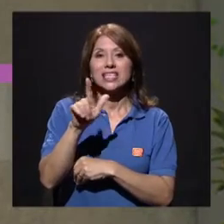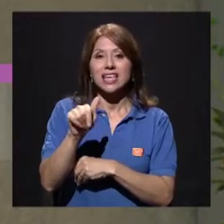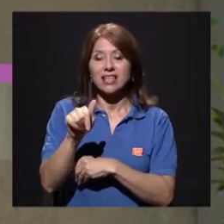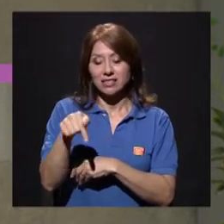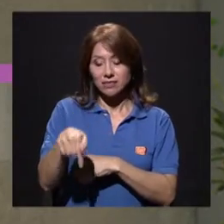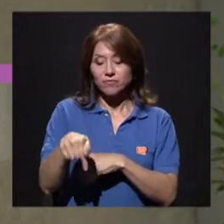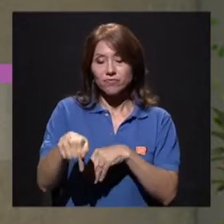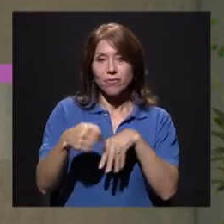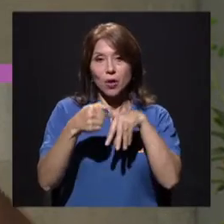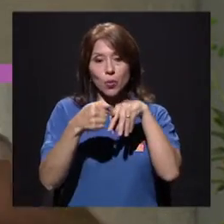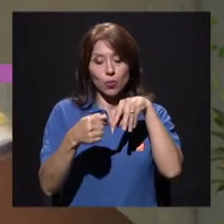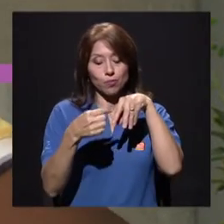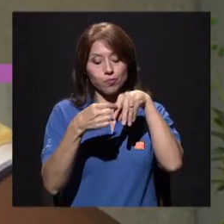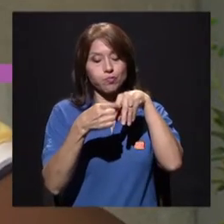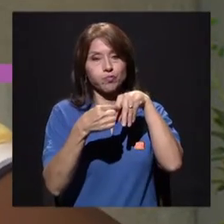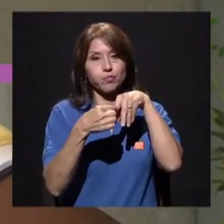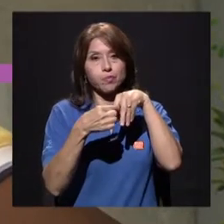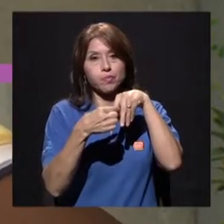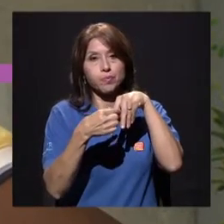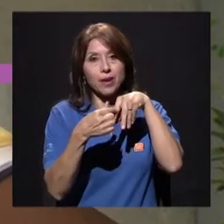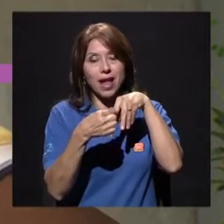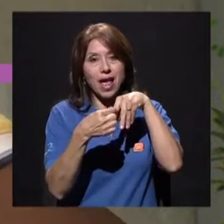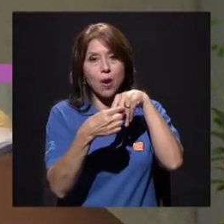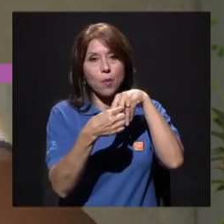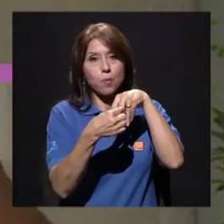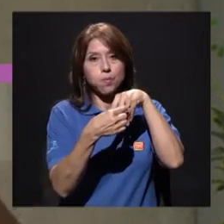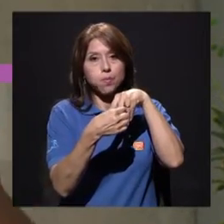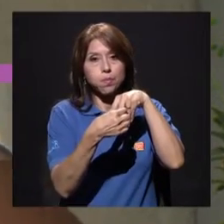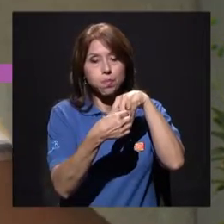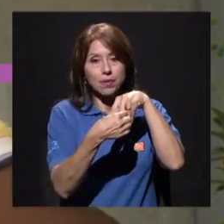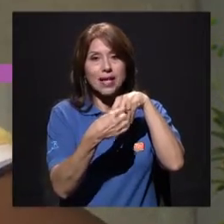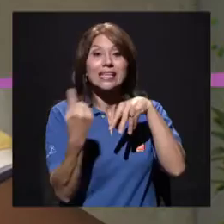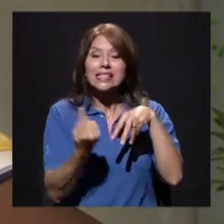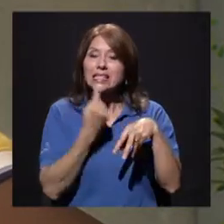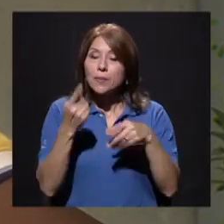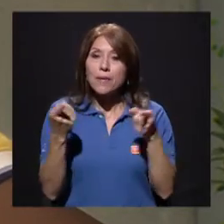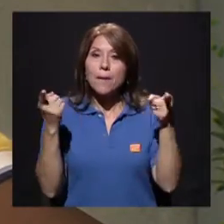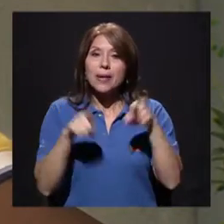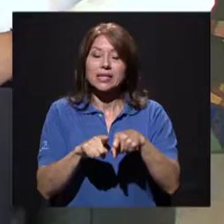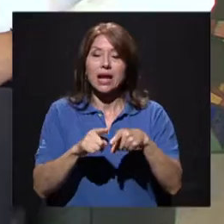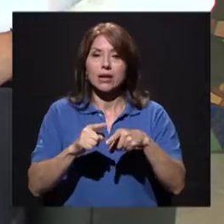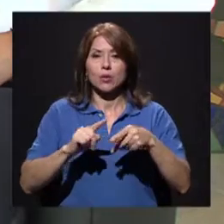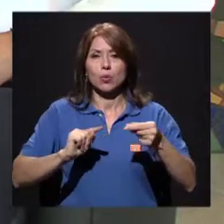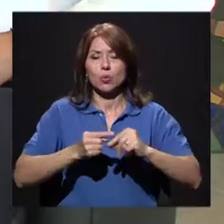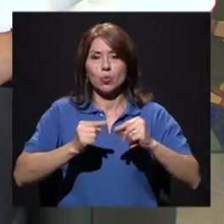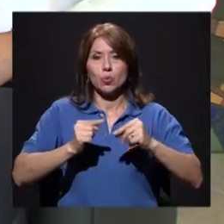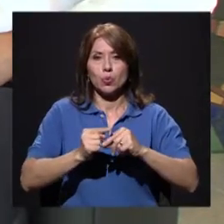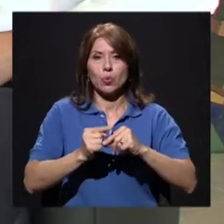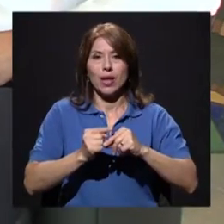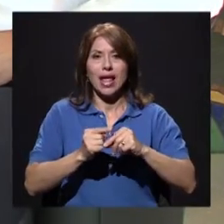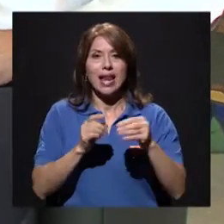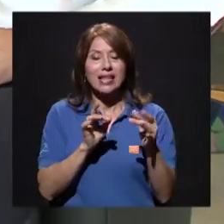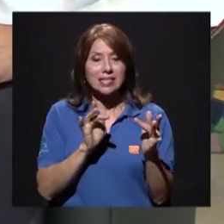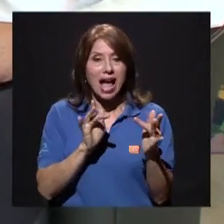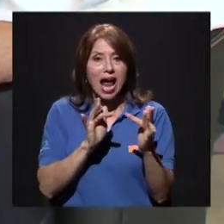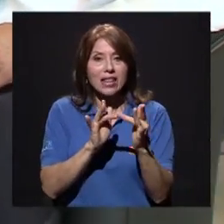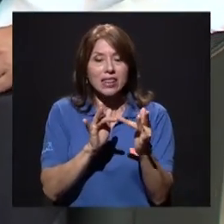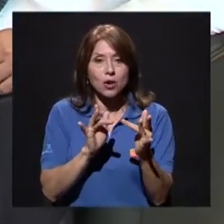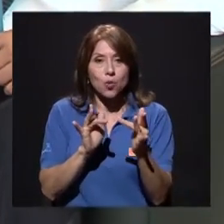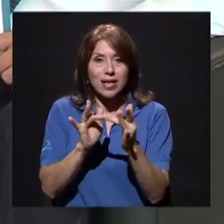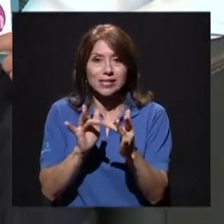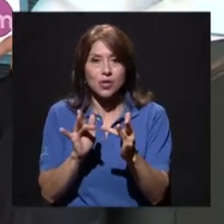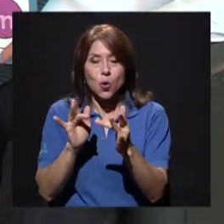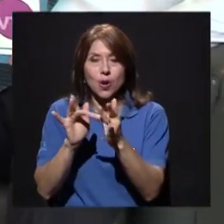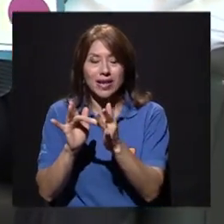piso donde estemos. Entonces, las lesiones se van a dar mucho a nivel de articulaciones también. Y muscular, si yo no me cuido.